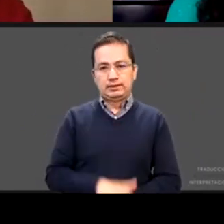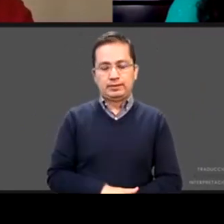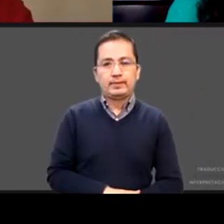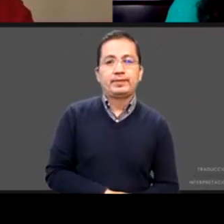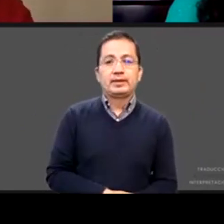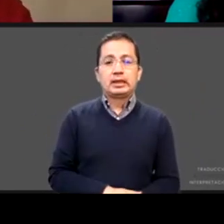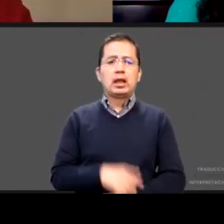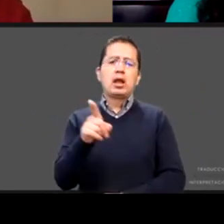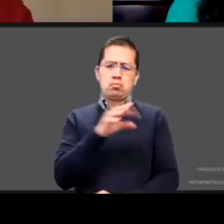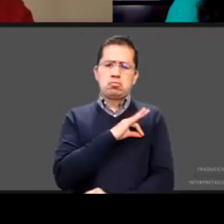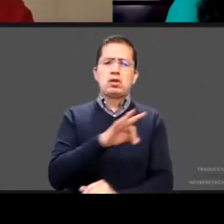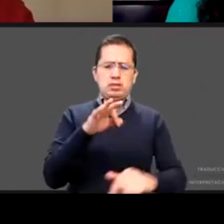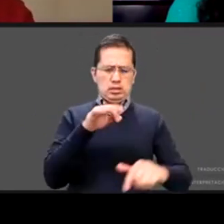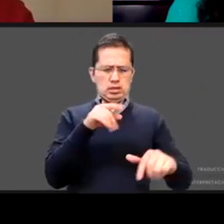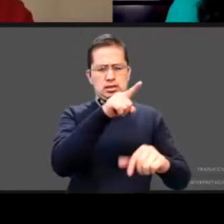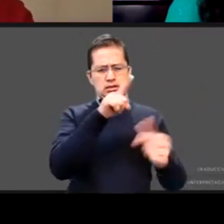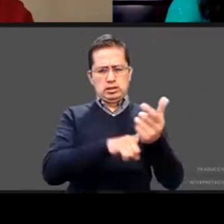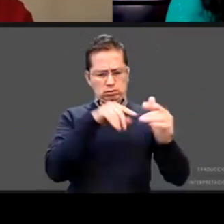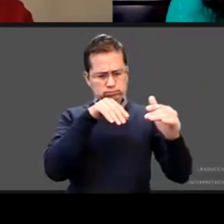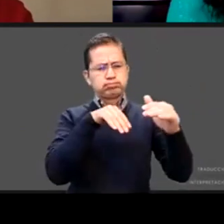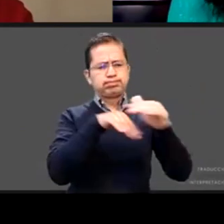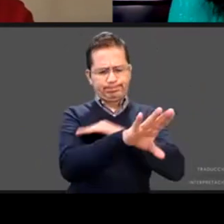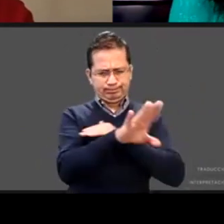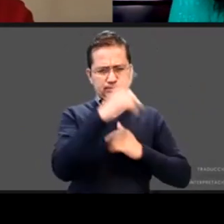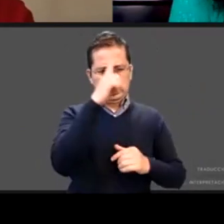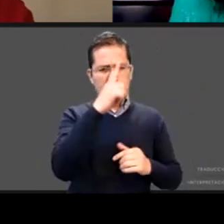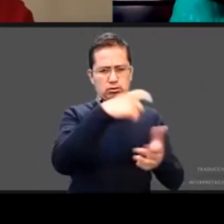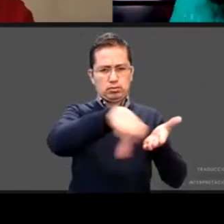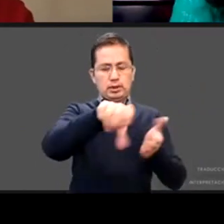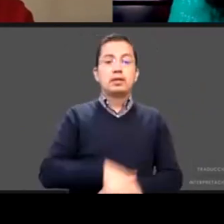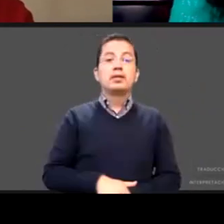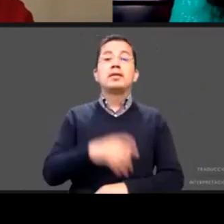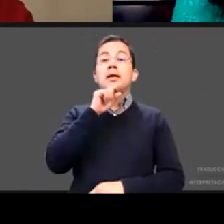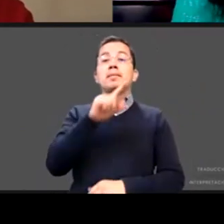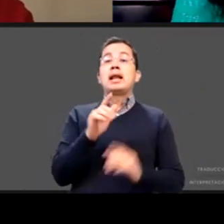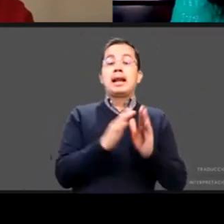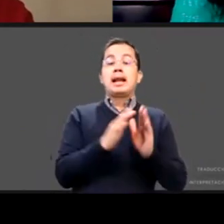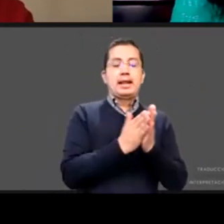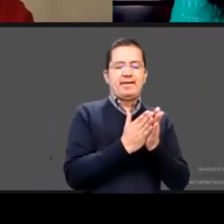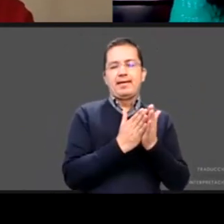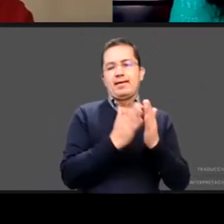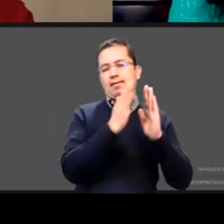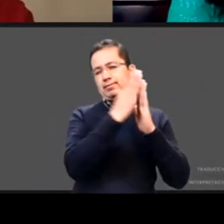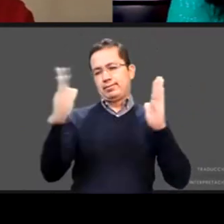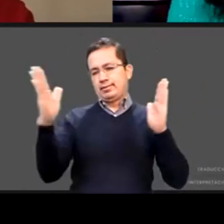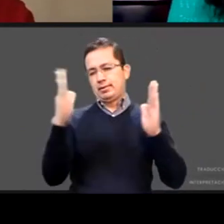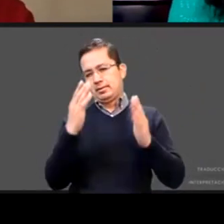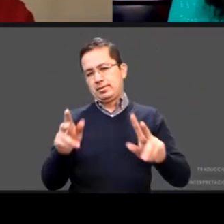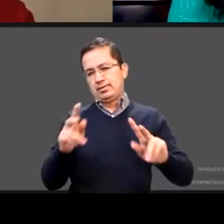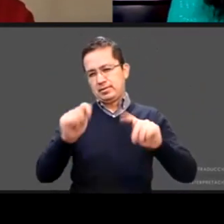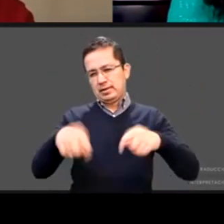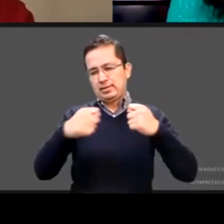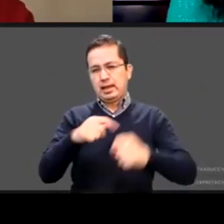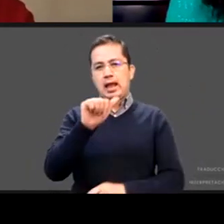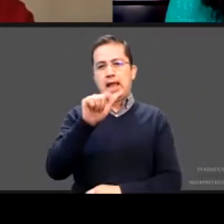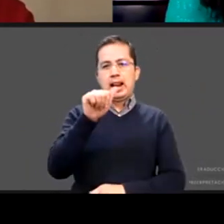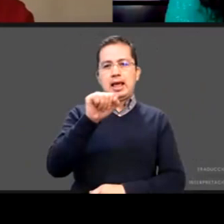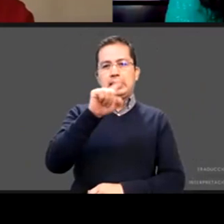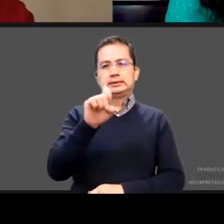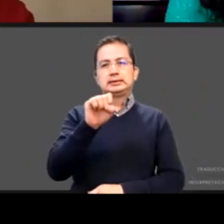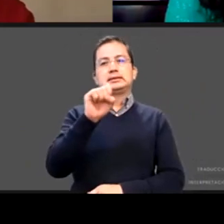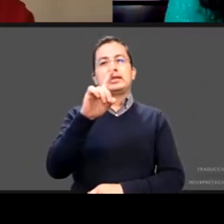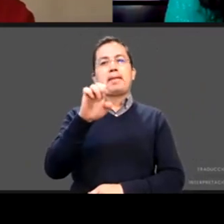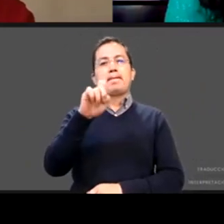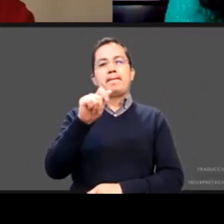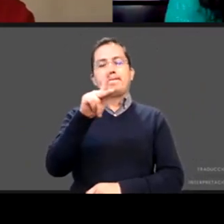ellos lo tienen este también en la librería alas de papel también puse en el chat este el facebook desde donde